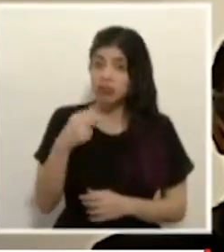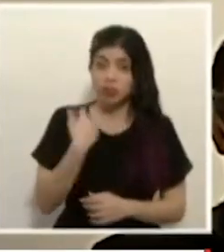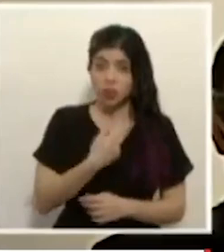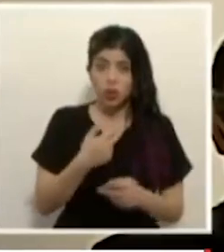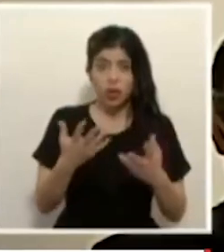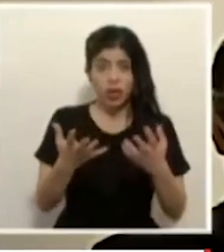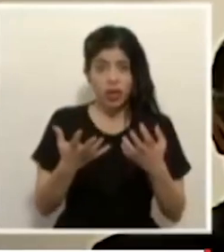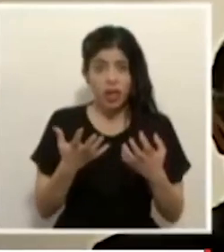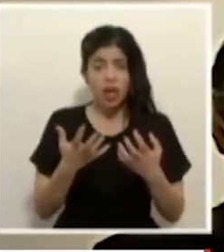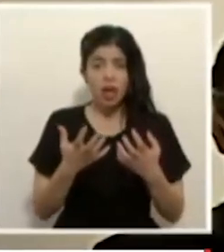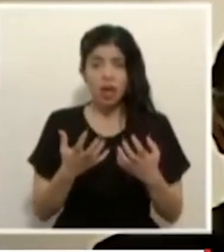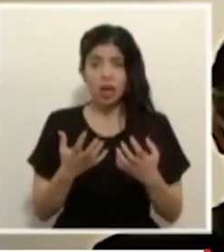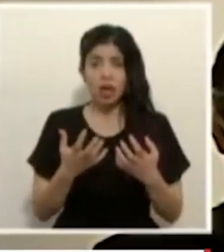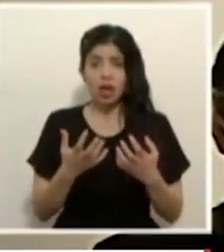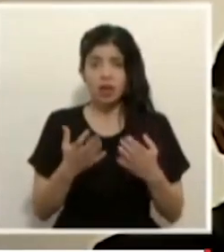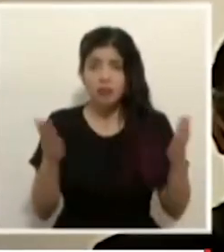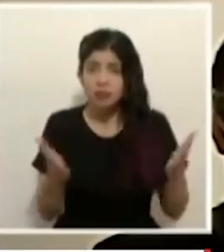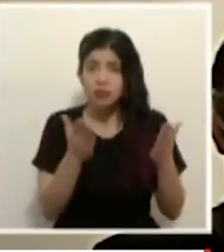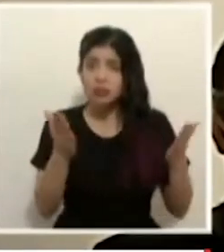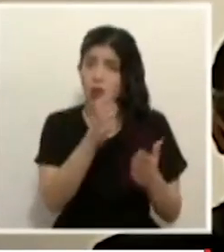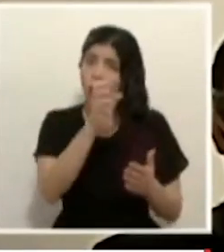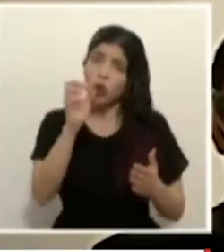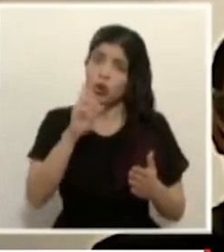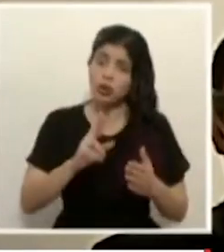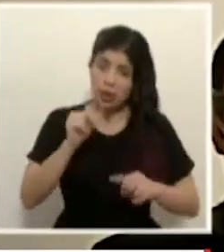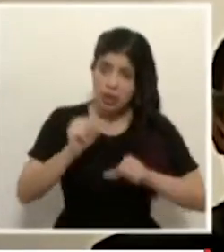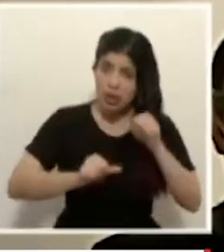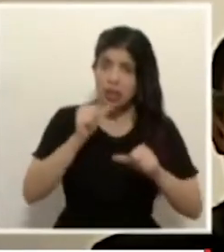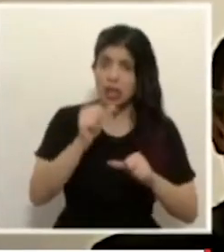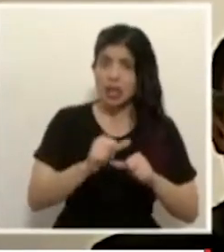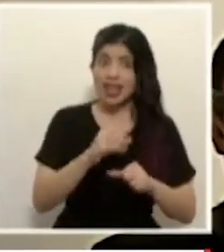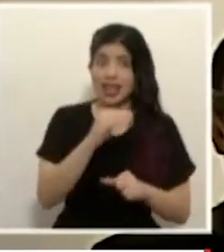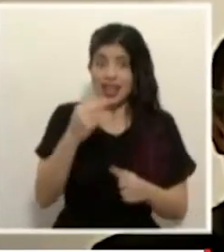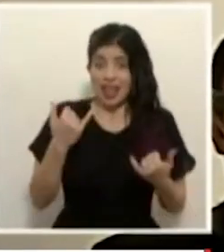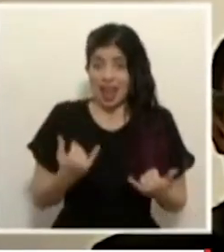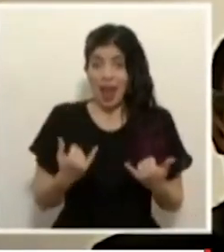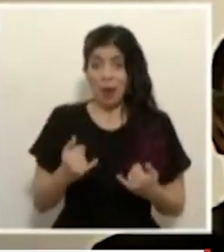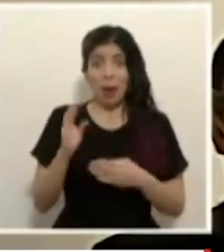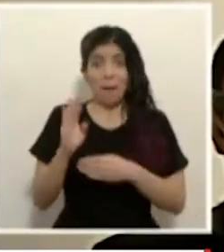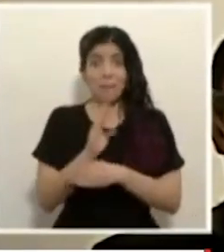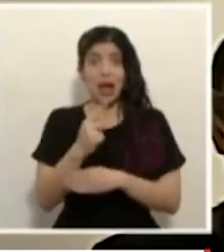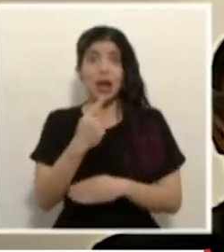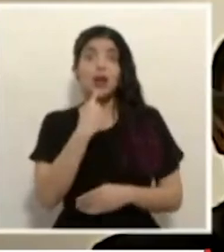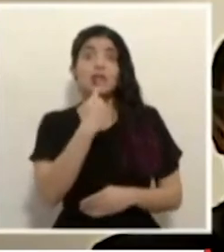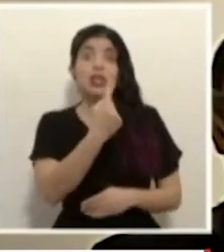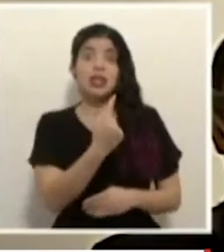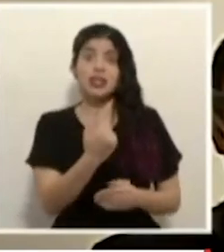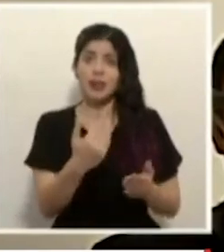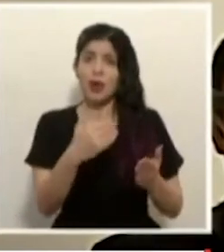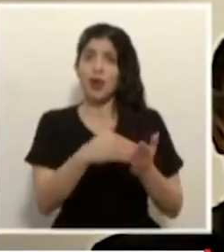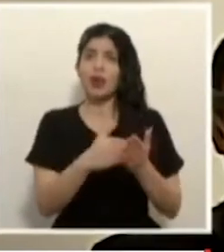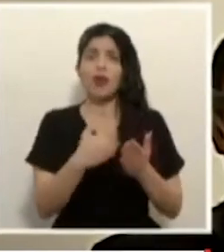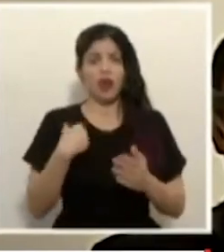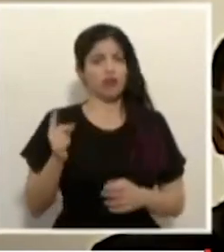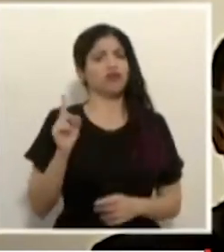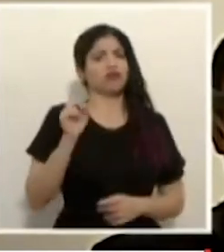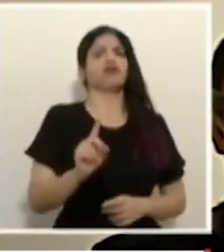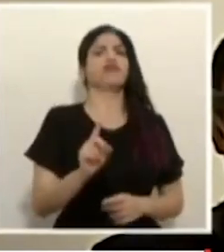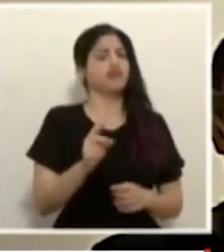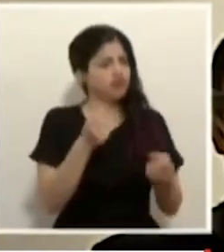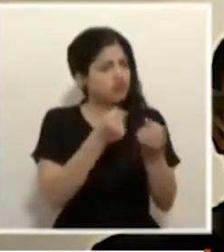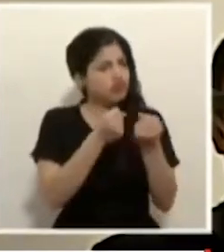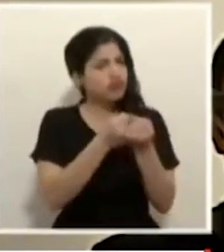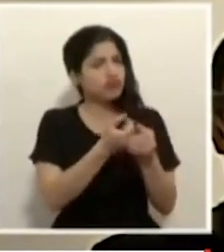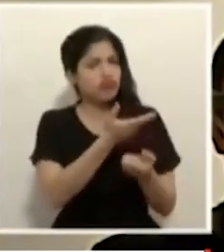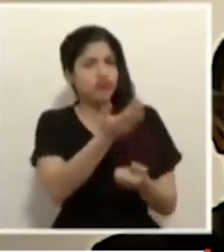sacar a Costa Rica adelante y hoy los bancos dicen nuevamente presente apoyando